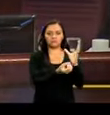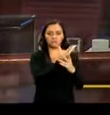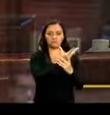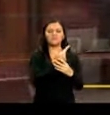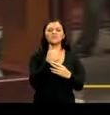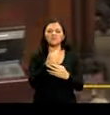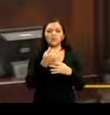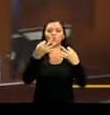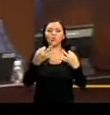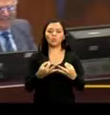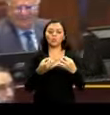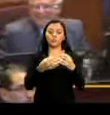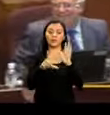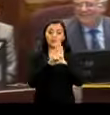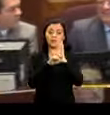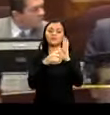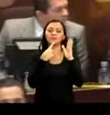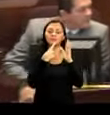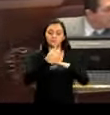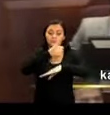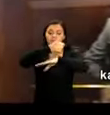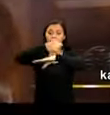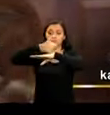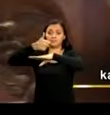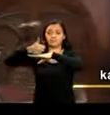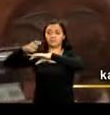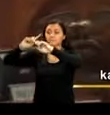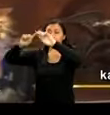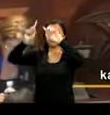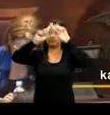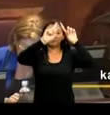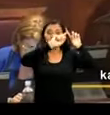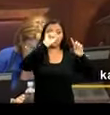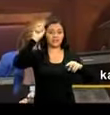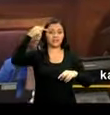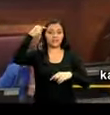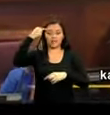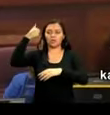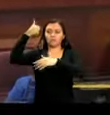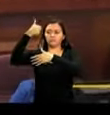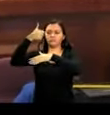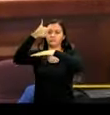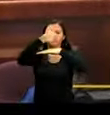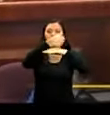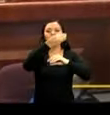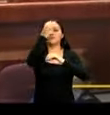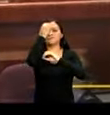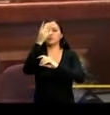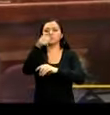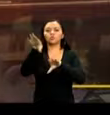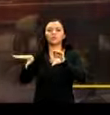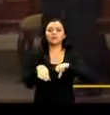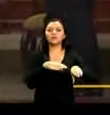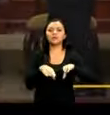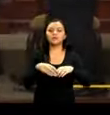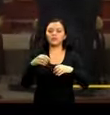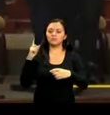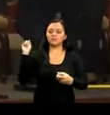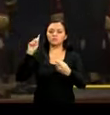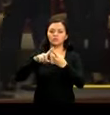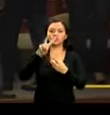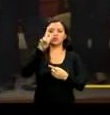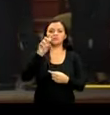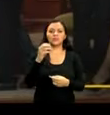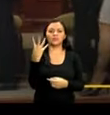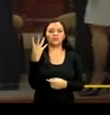cumplimiento de la Ley Orgánica de la Función Legislativa, las principales autoridades de las diversas funciones del Estado, acudieron a rendir cuentas de la gestión